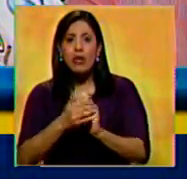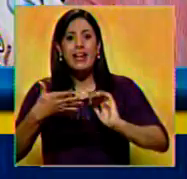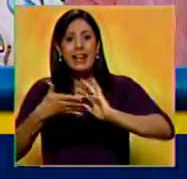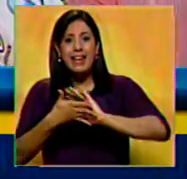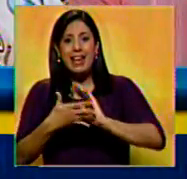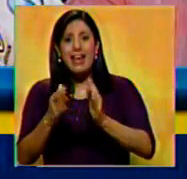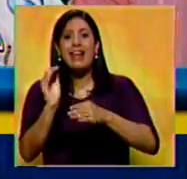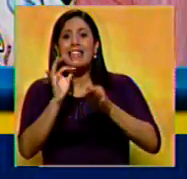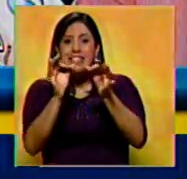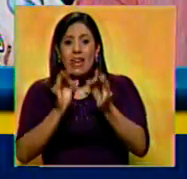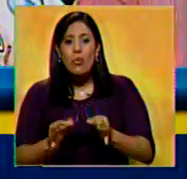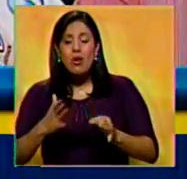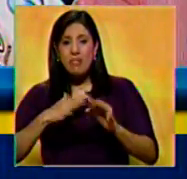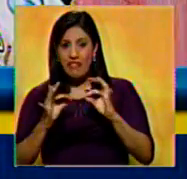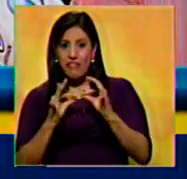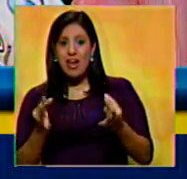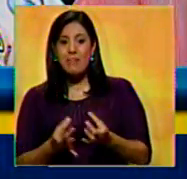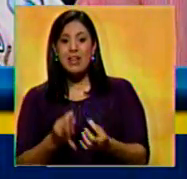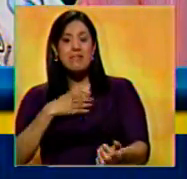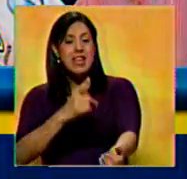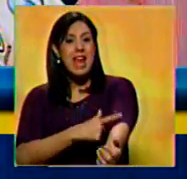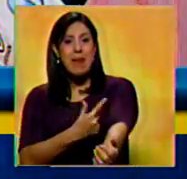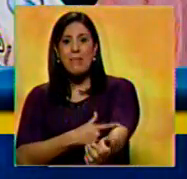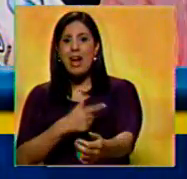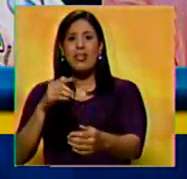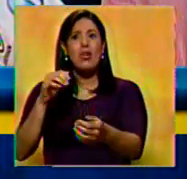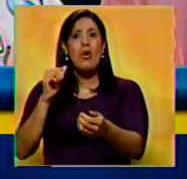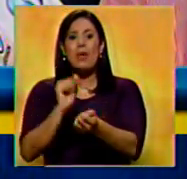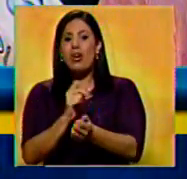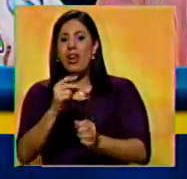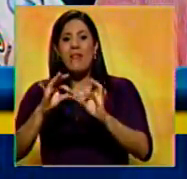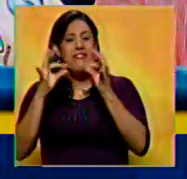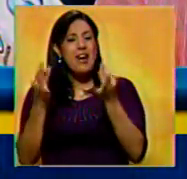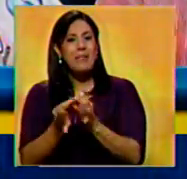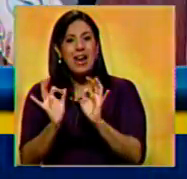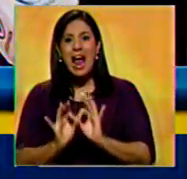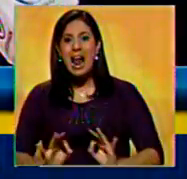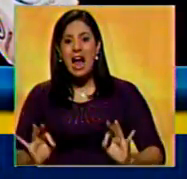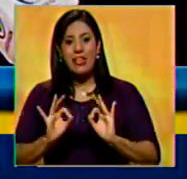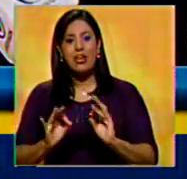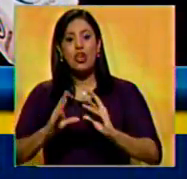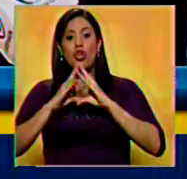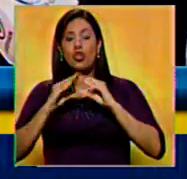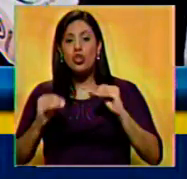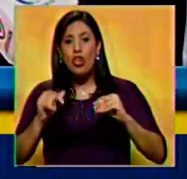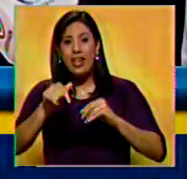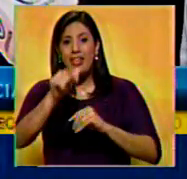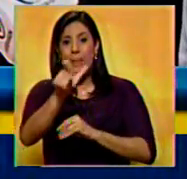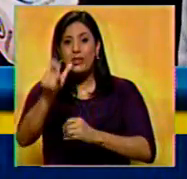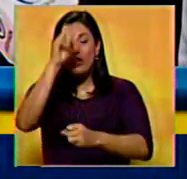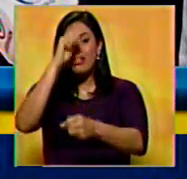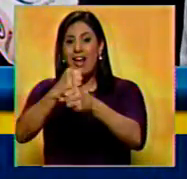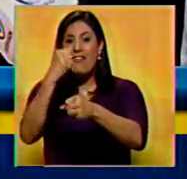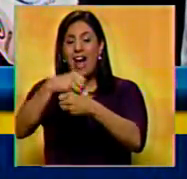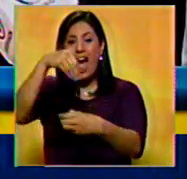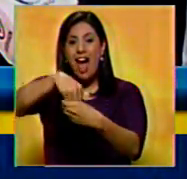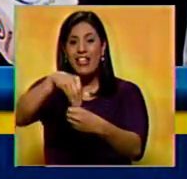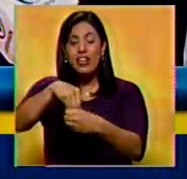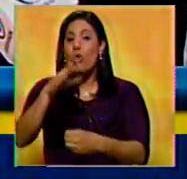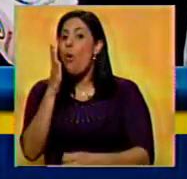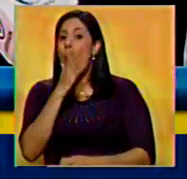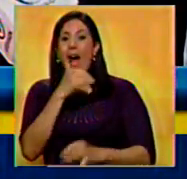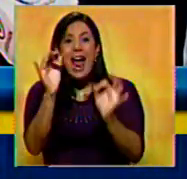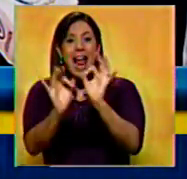que vele por la seguridad de mi familia, que a hermano no le hagan nada, que a mi familia no le hagan nada. Todos estos empleados no tienen